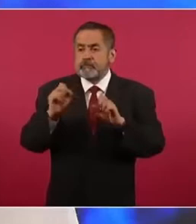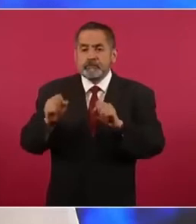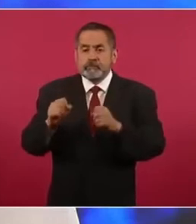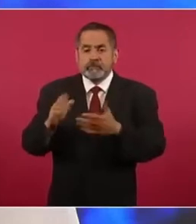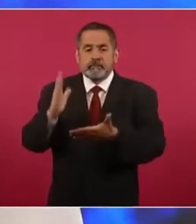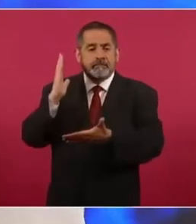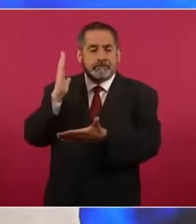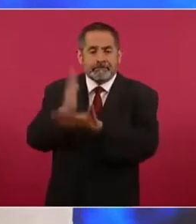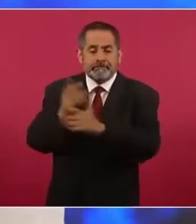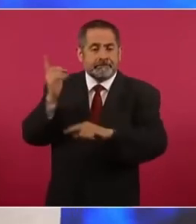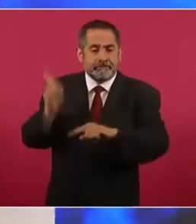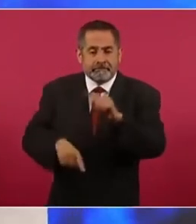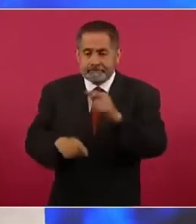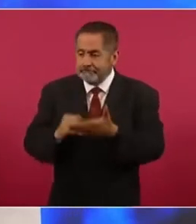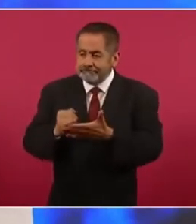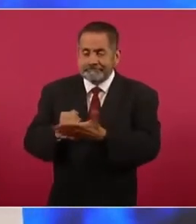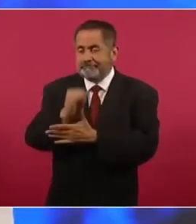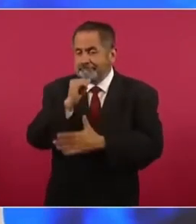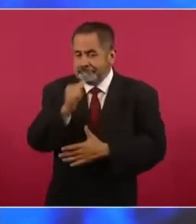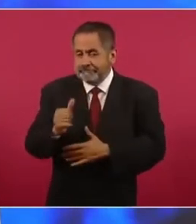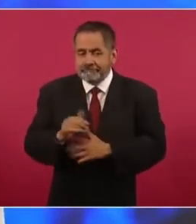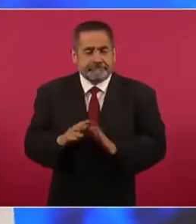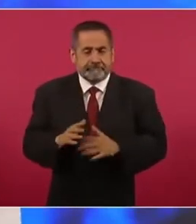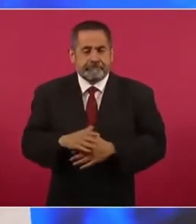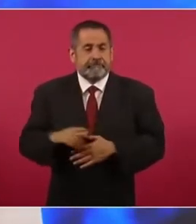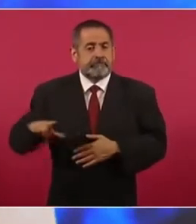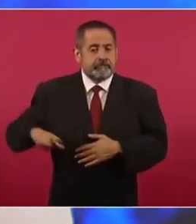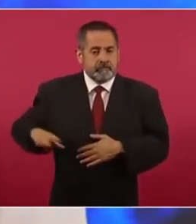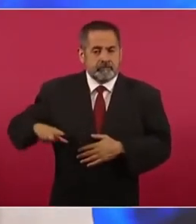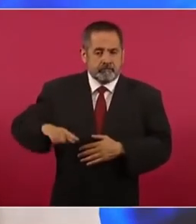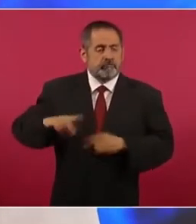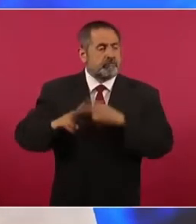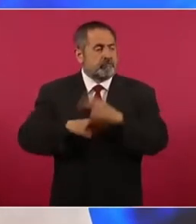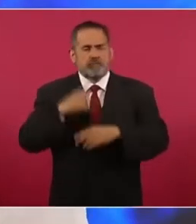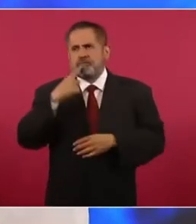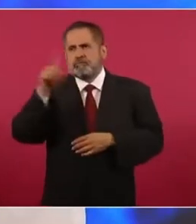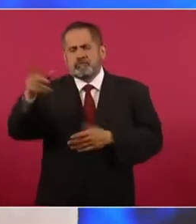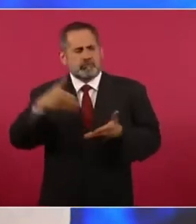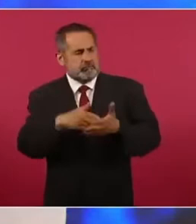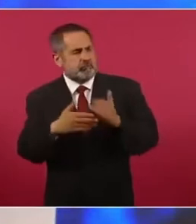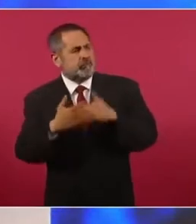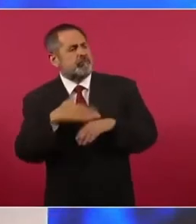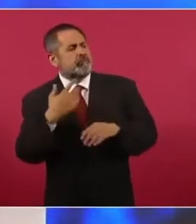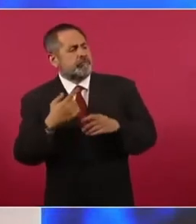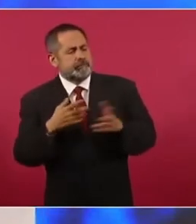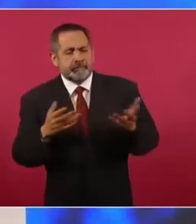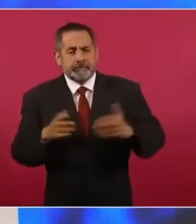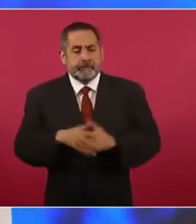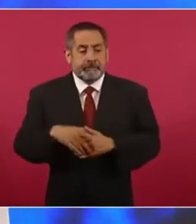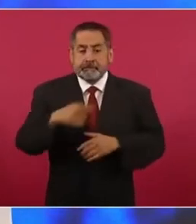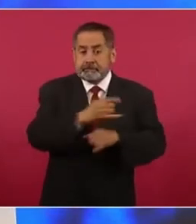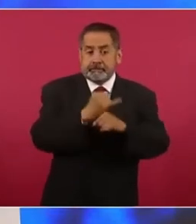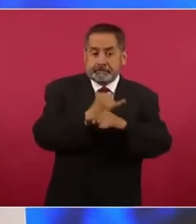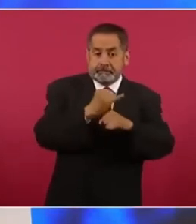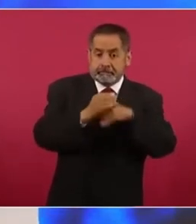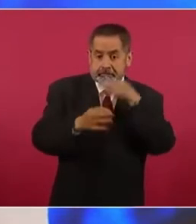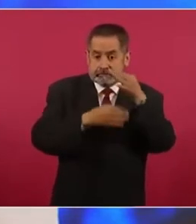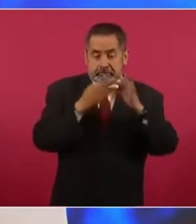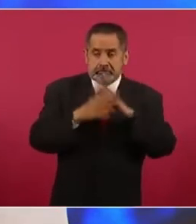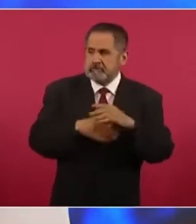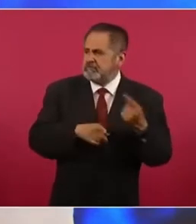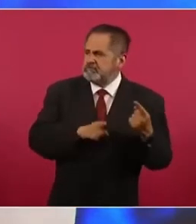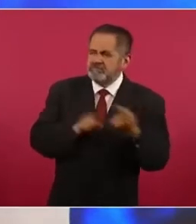decisión definitiva y que el Gobierno apelaría a la sentencia, en redes y medios se cuestionó al